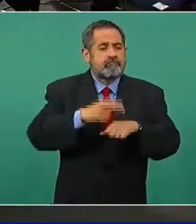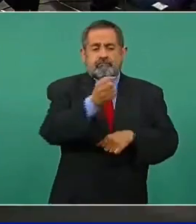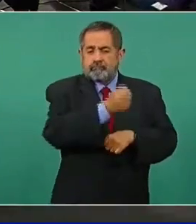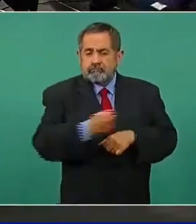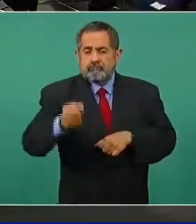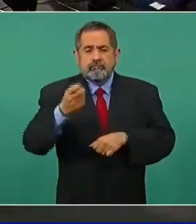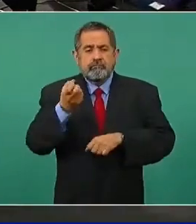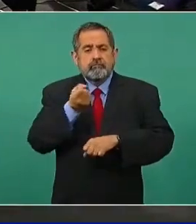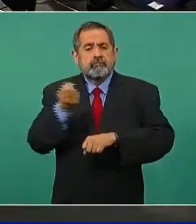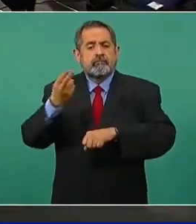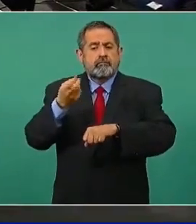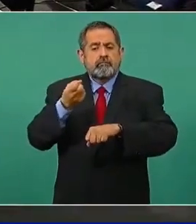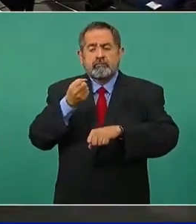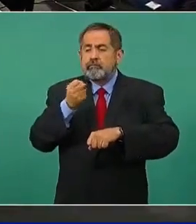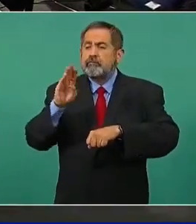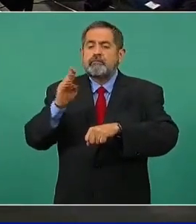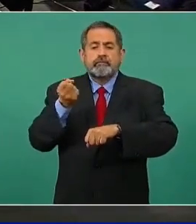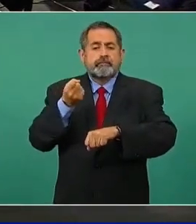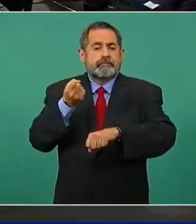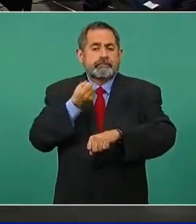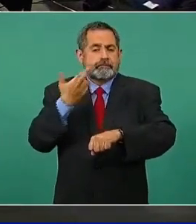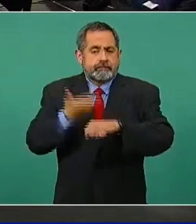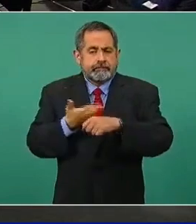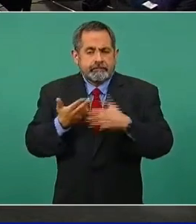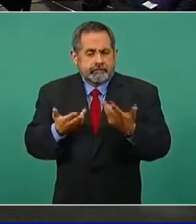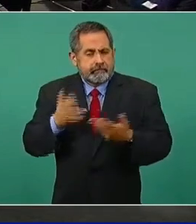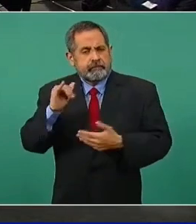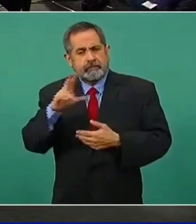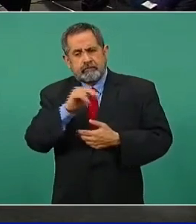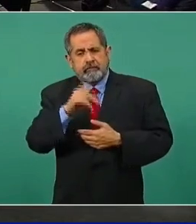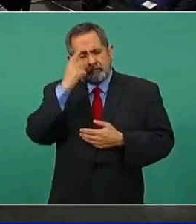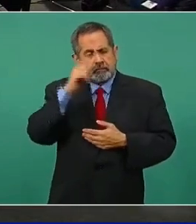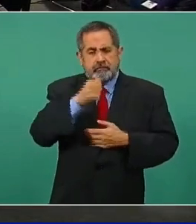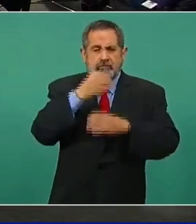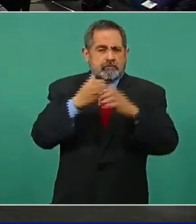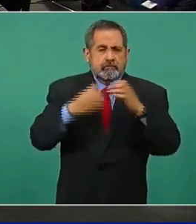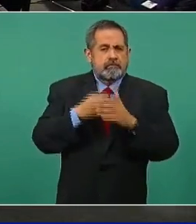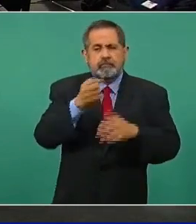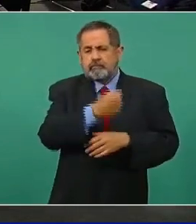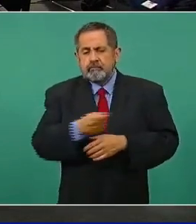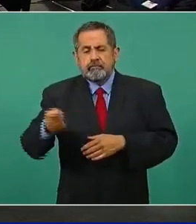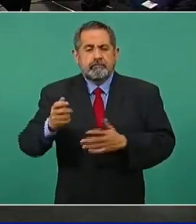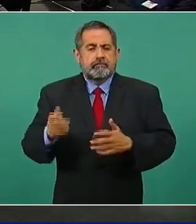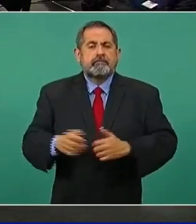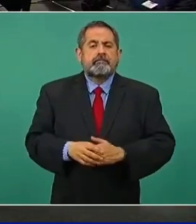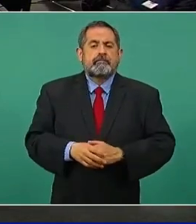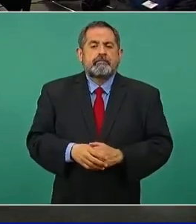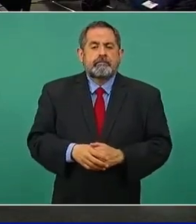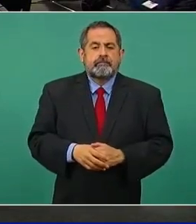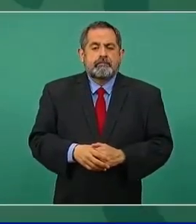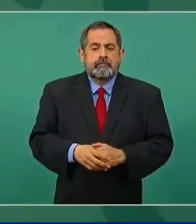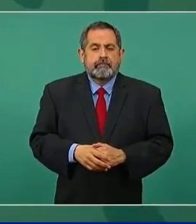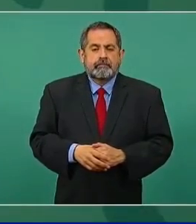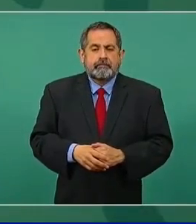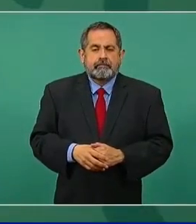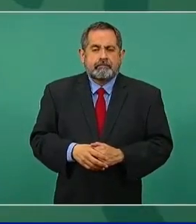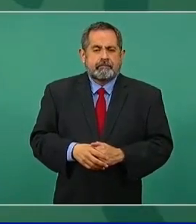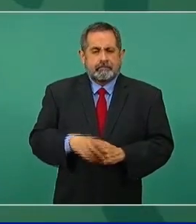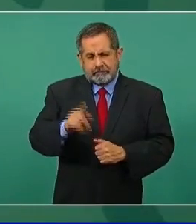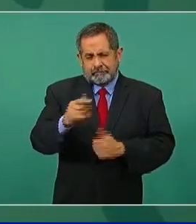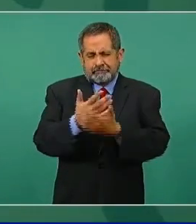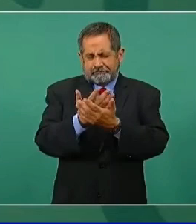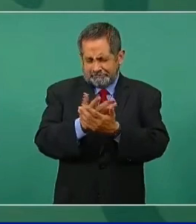cargo en su gabinete, ¿cuándo se daría a conocer o si es para otro cargo? ¿Qué nos podría comentar? Bueno, vamos a